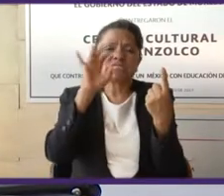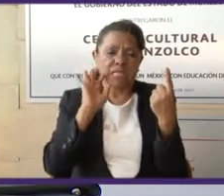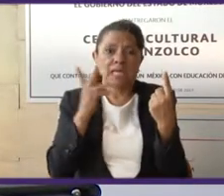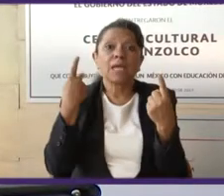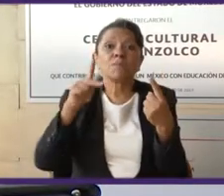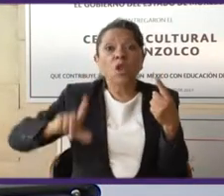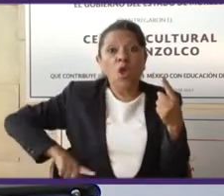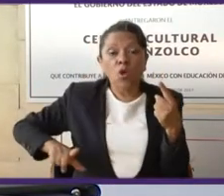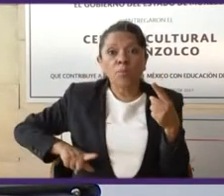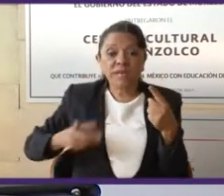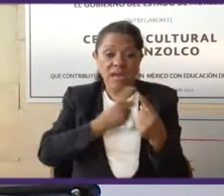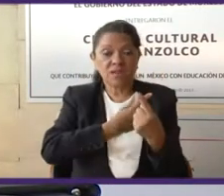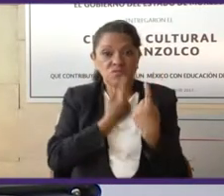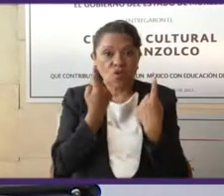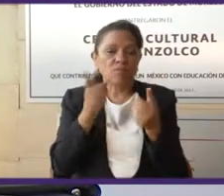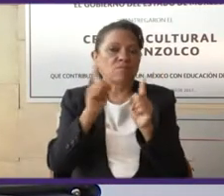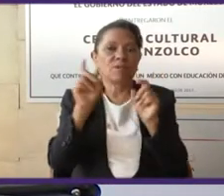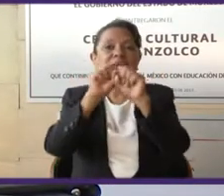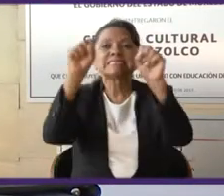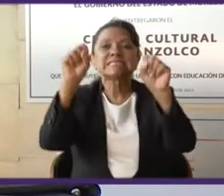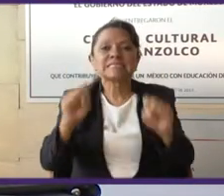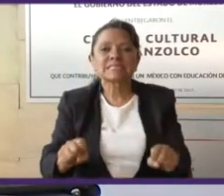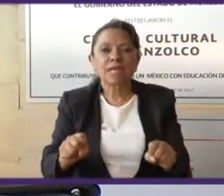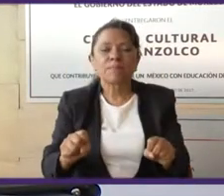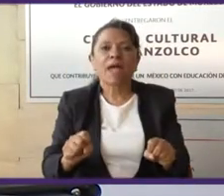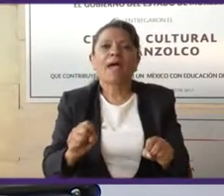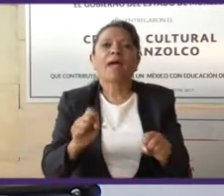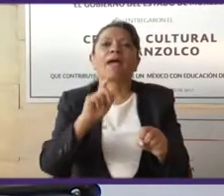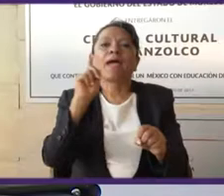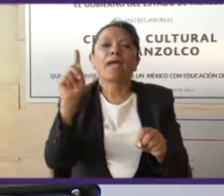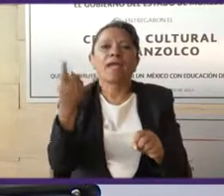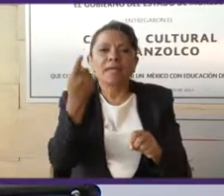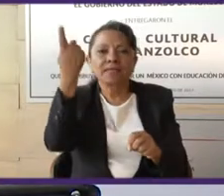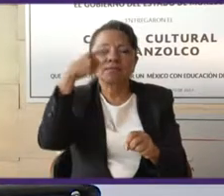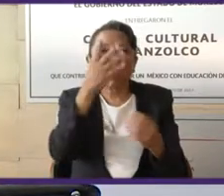hecho para dividir la representación, fragmentarla.